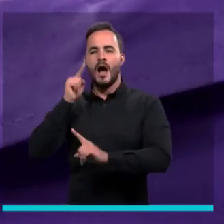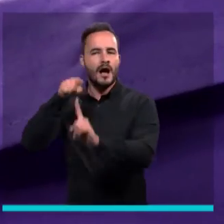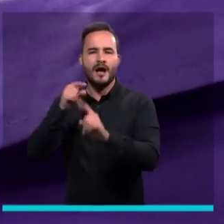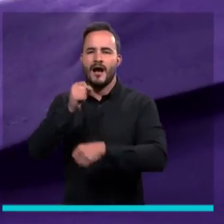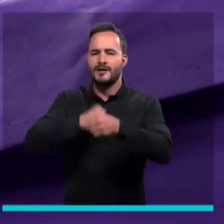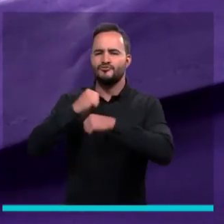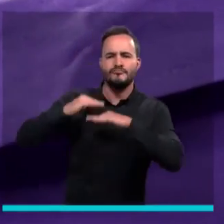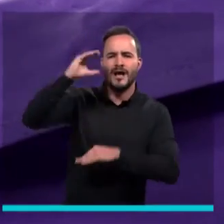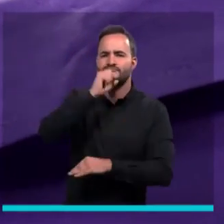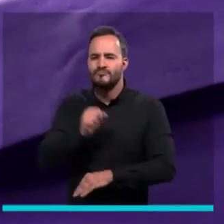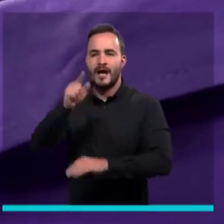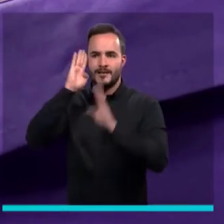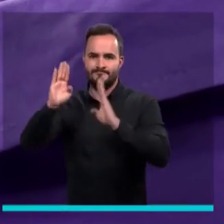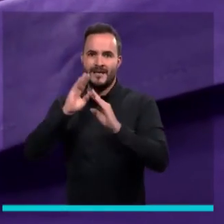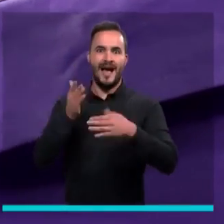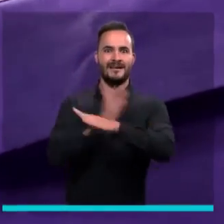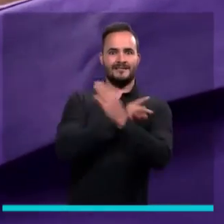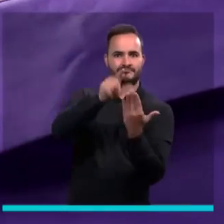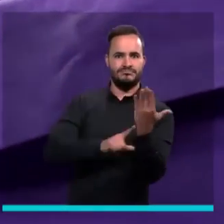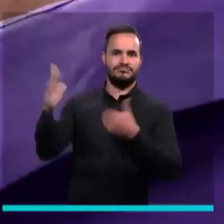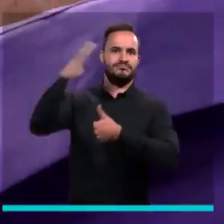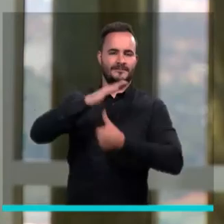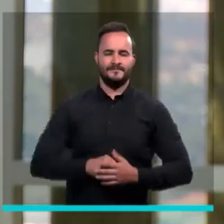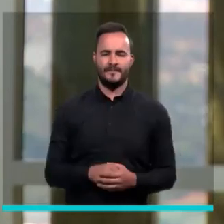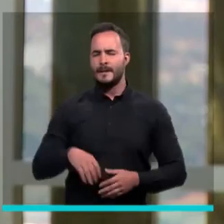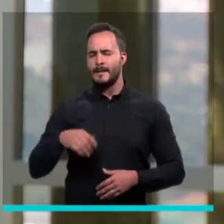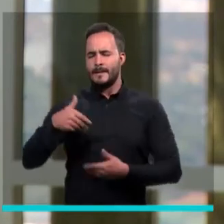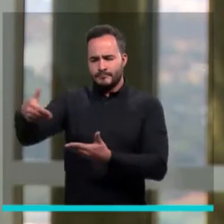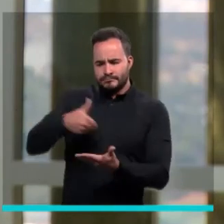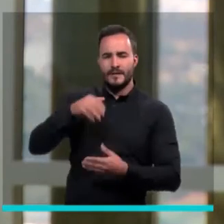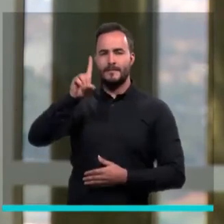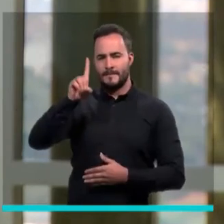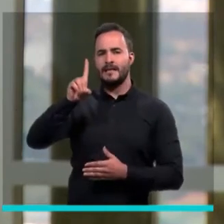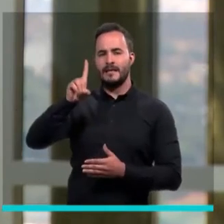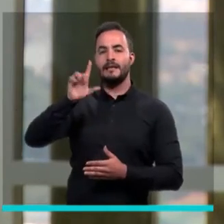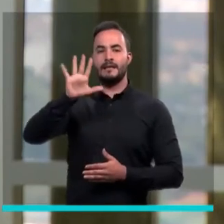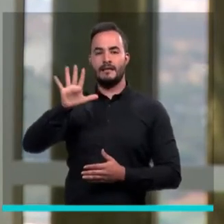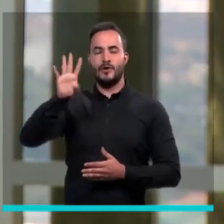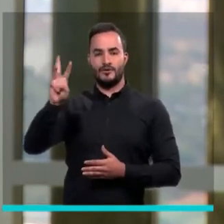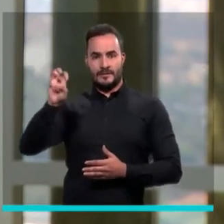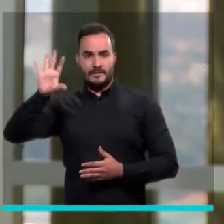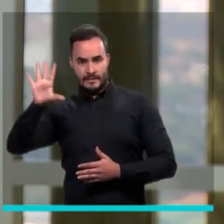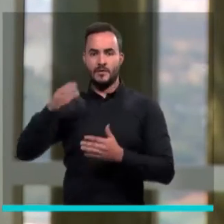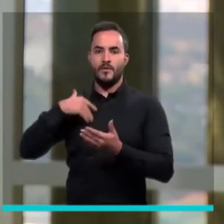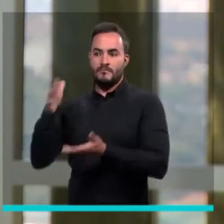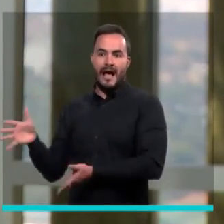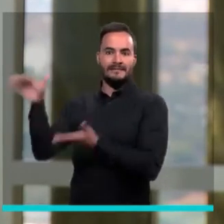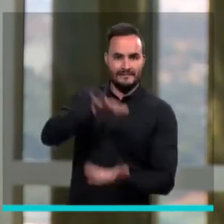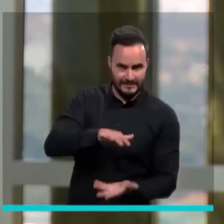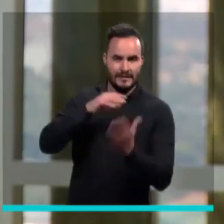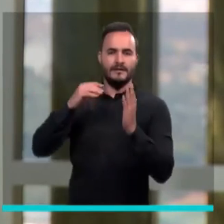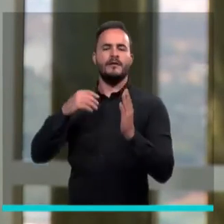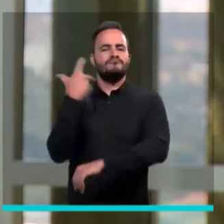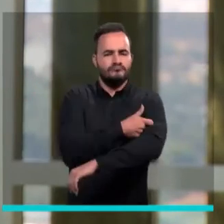a los primeros adultos mayores priorizados. Recibimos 1.585 dosis más de la vacuna de